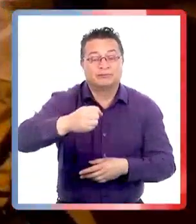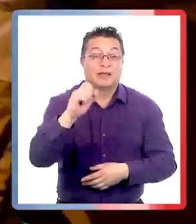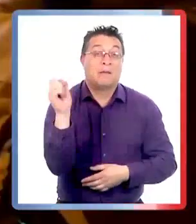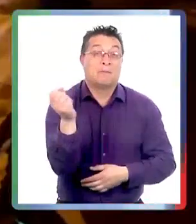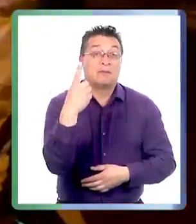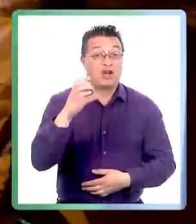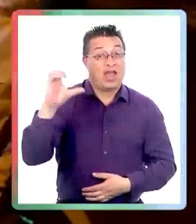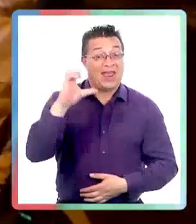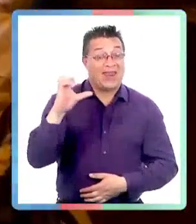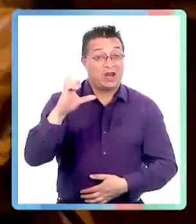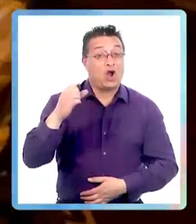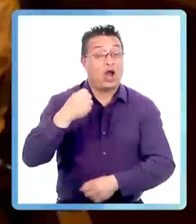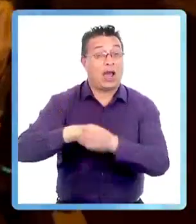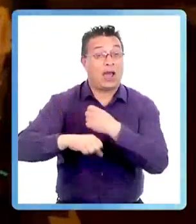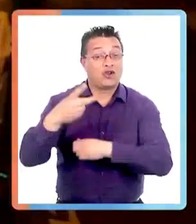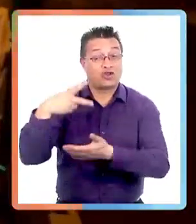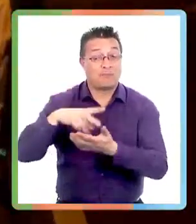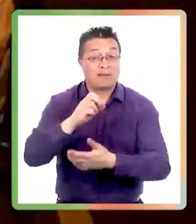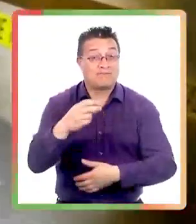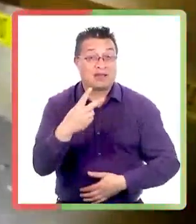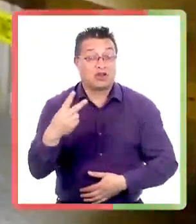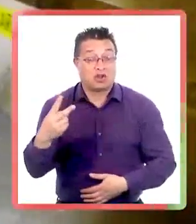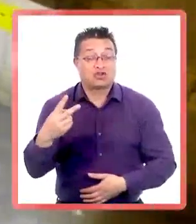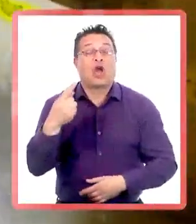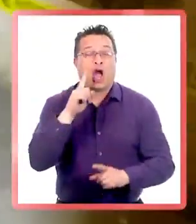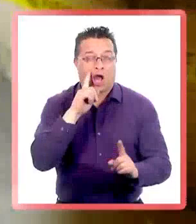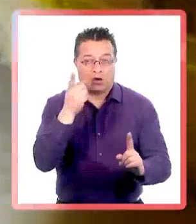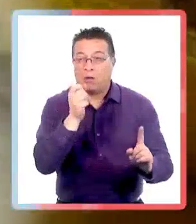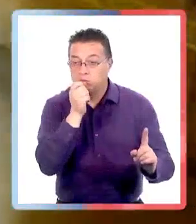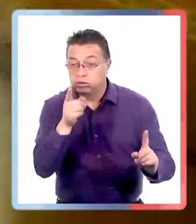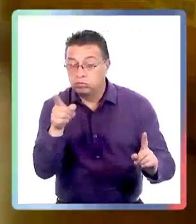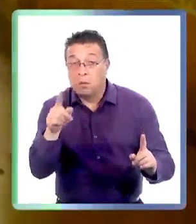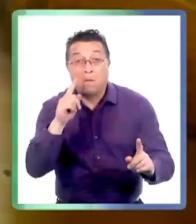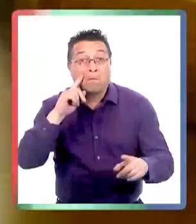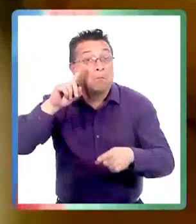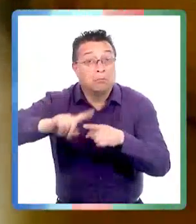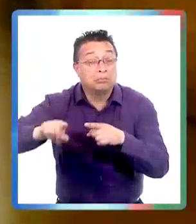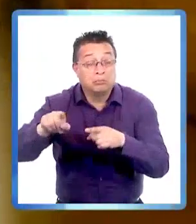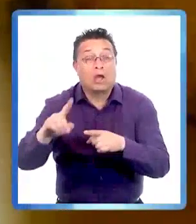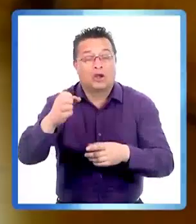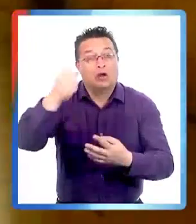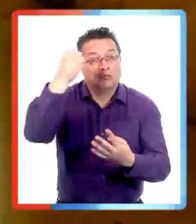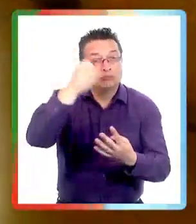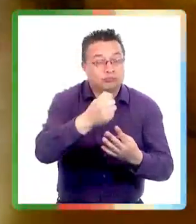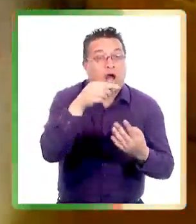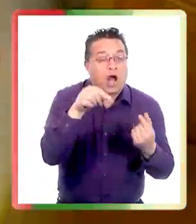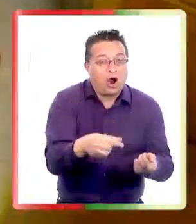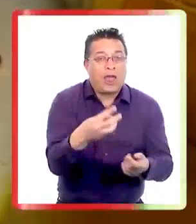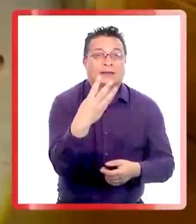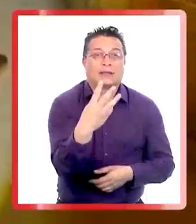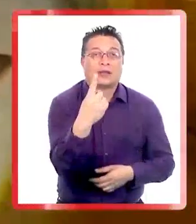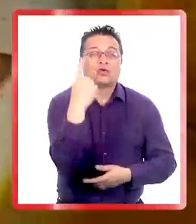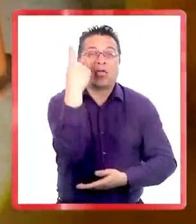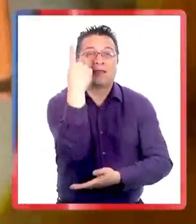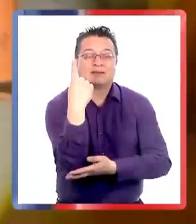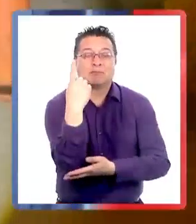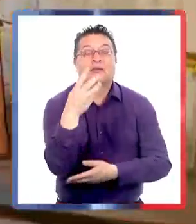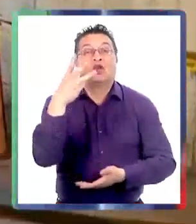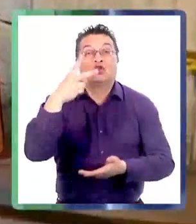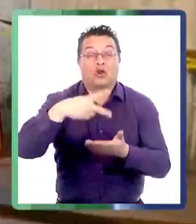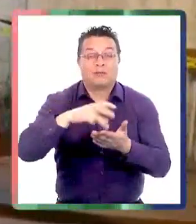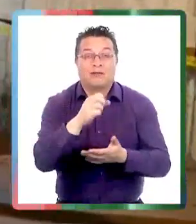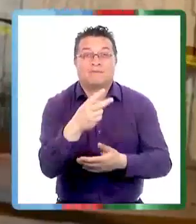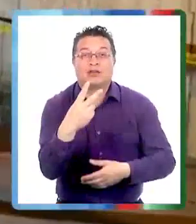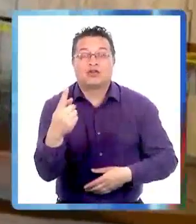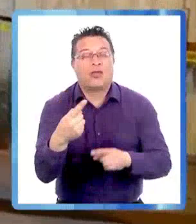demorado en resolver un homicidio que ocurrió el 1 de enero del año 2022, que tenía un imputado desconocido, como un homicidio que ocurre